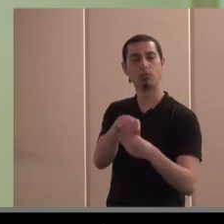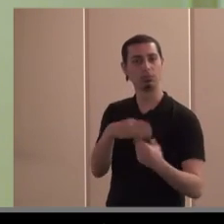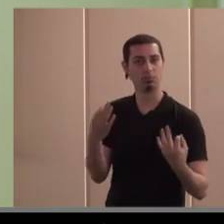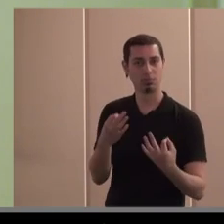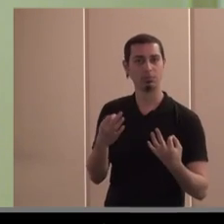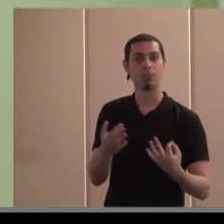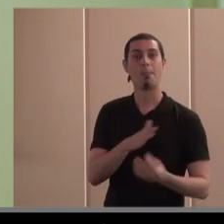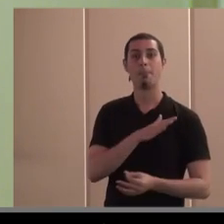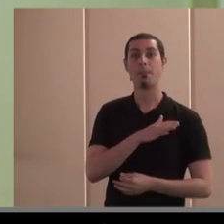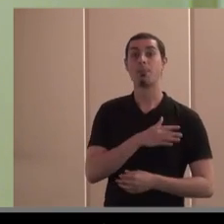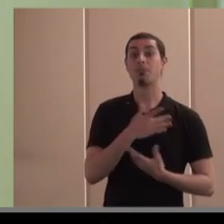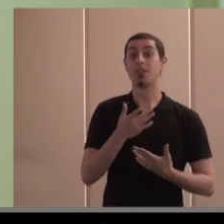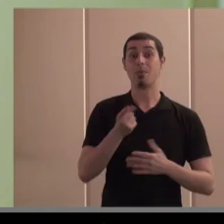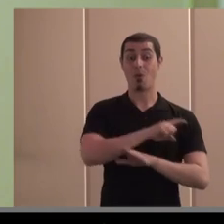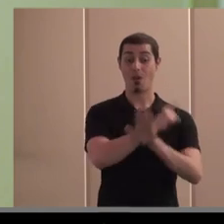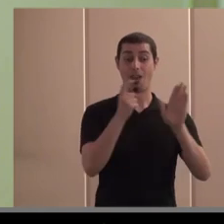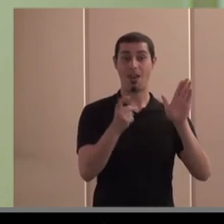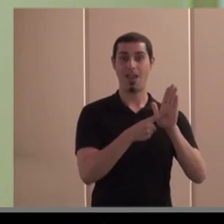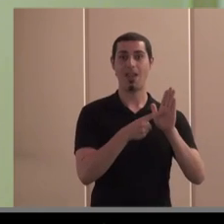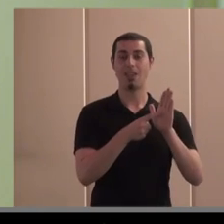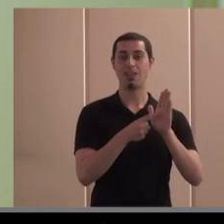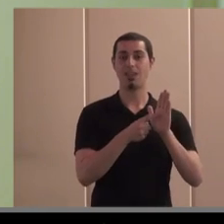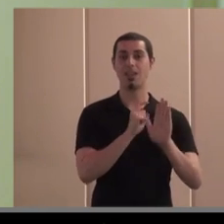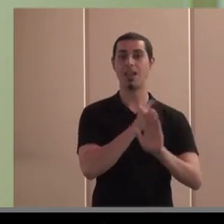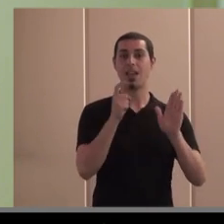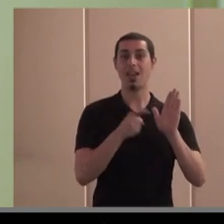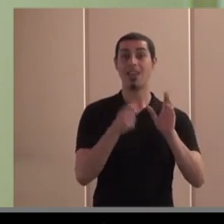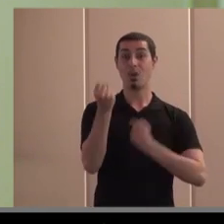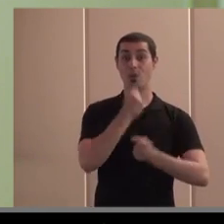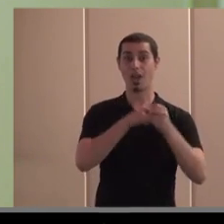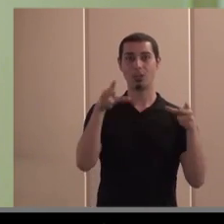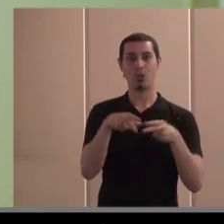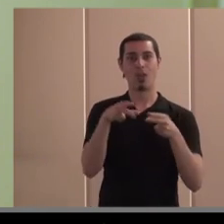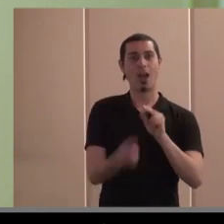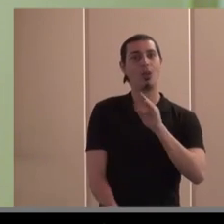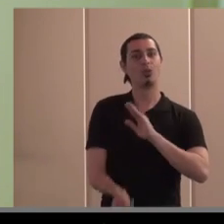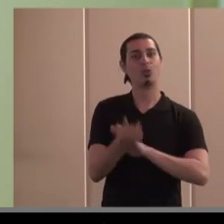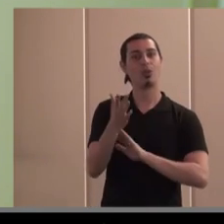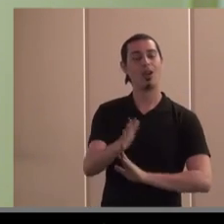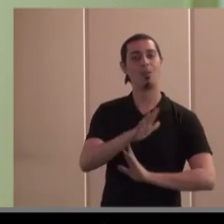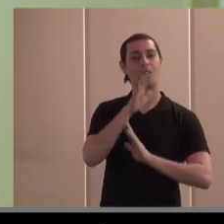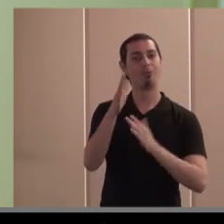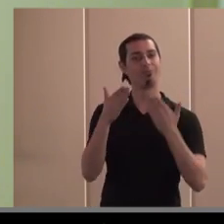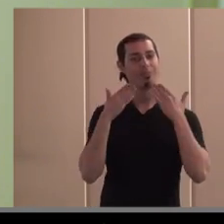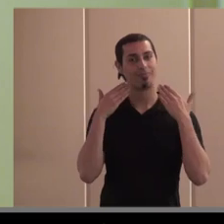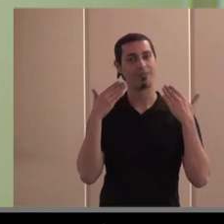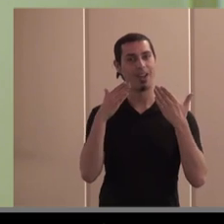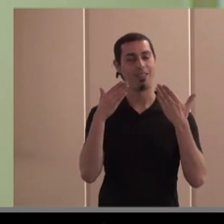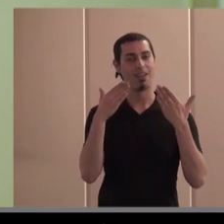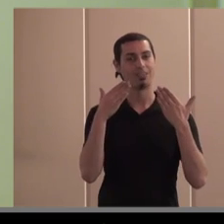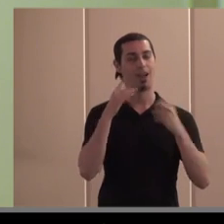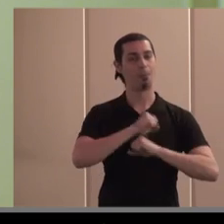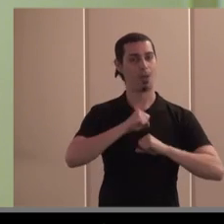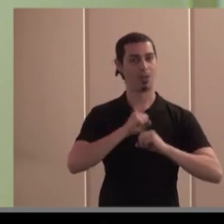de alguna manera esta ley es fruto la ley de economía social pues es fruto de esta también de esta madurez